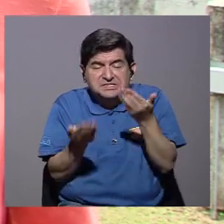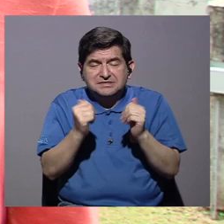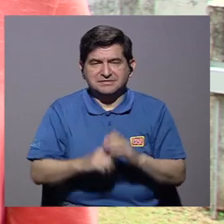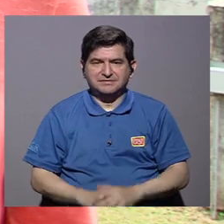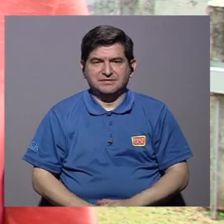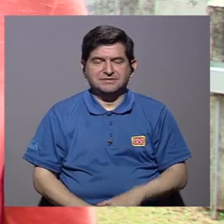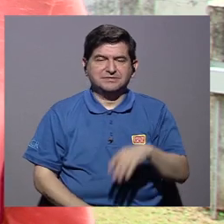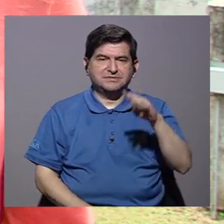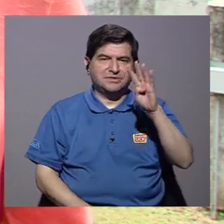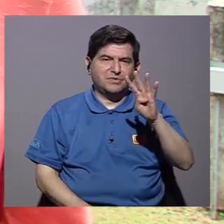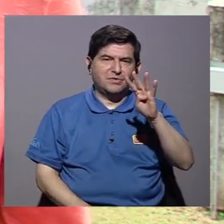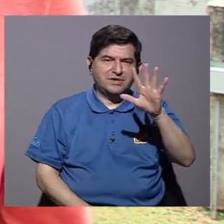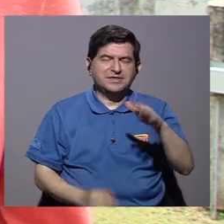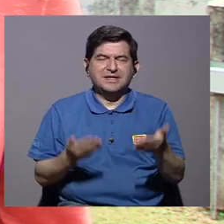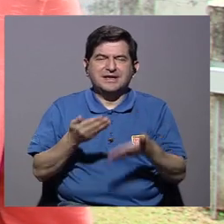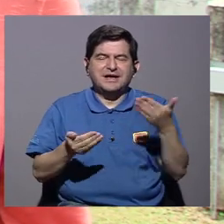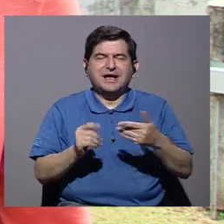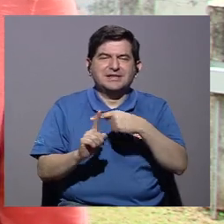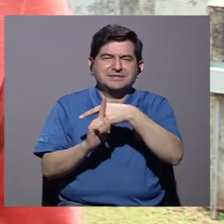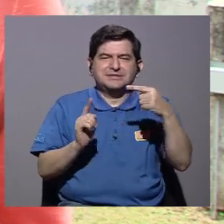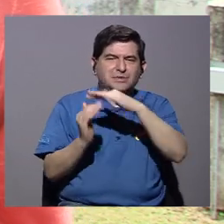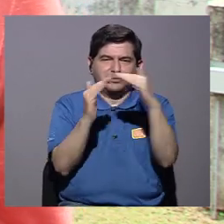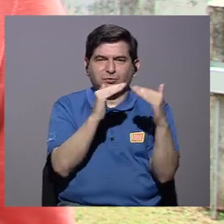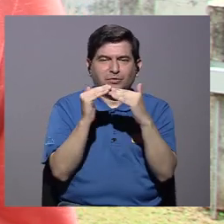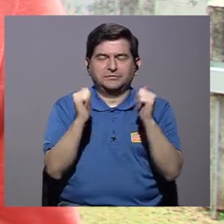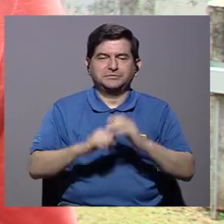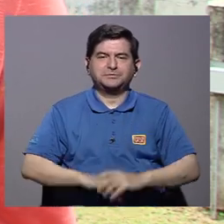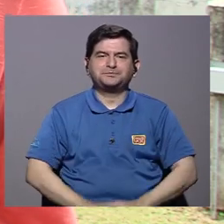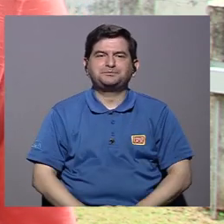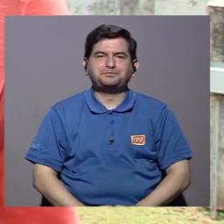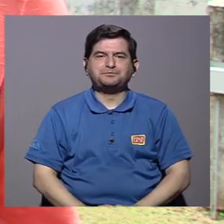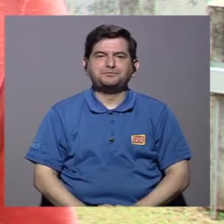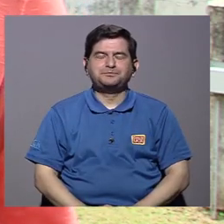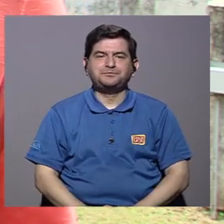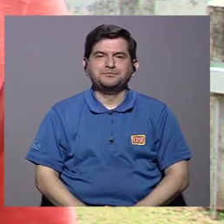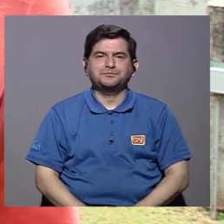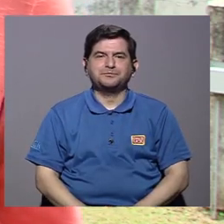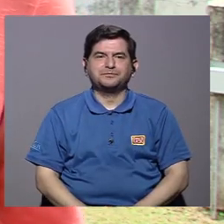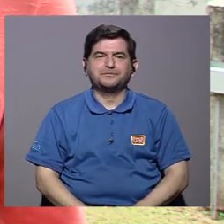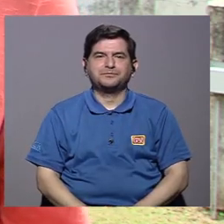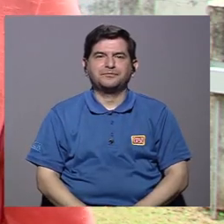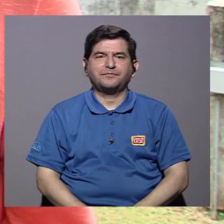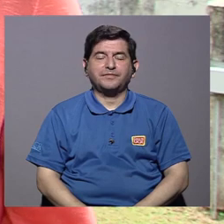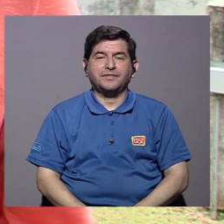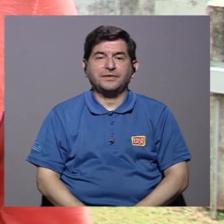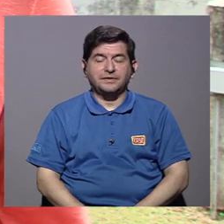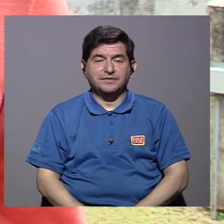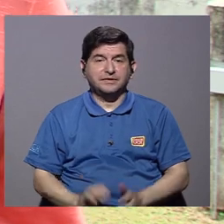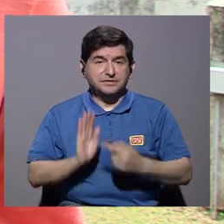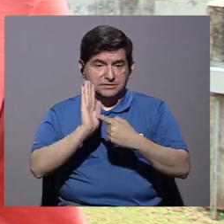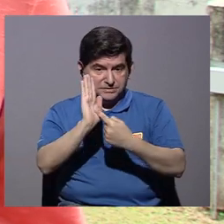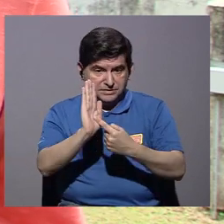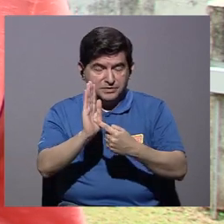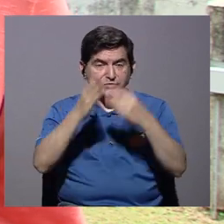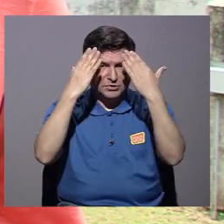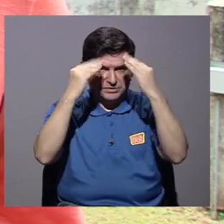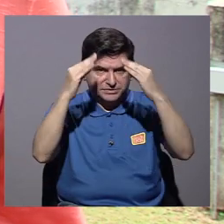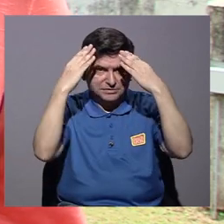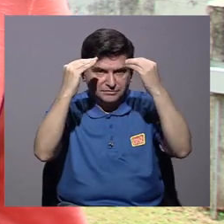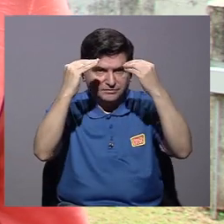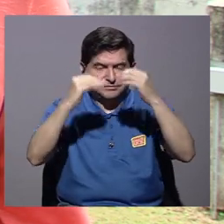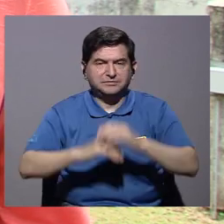que no. Entonces dijeron que tal vez, entonces es un 45, es casi la mitad de la población. Se les